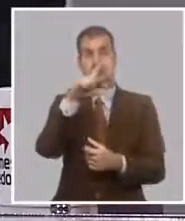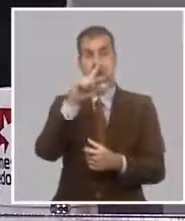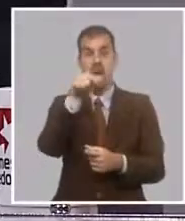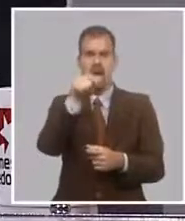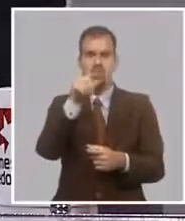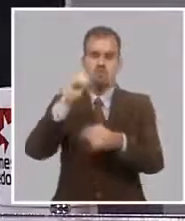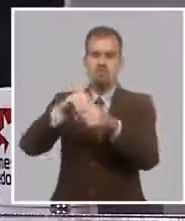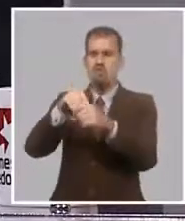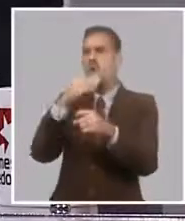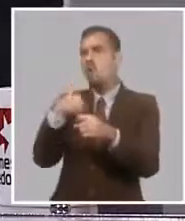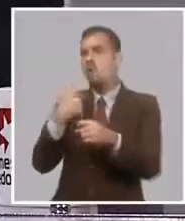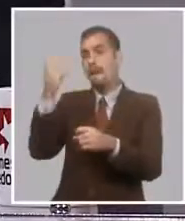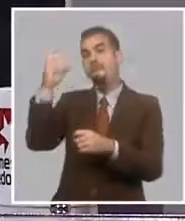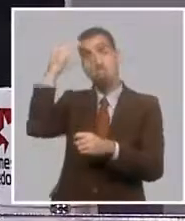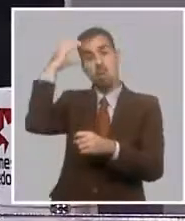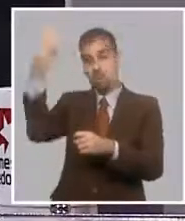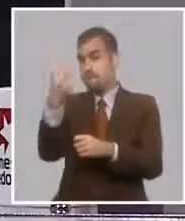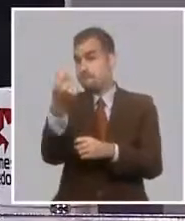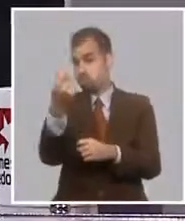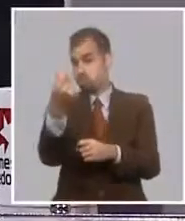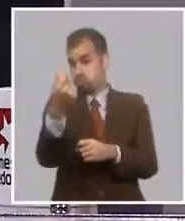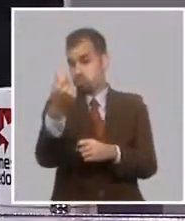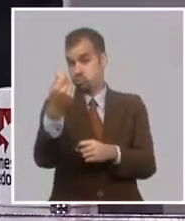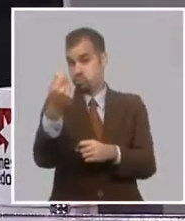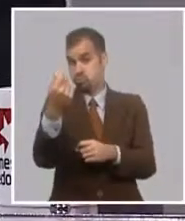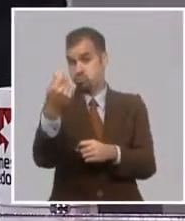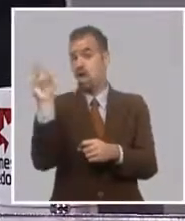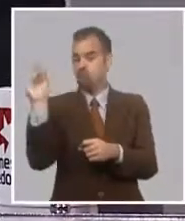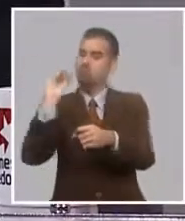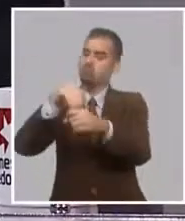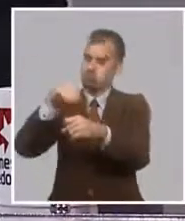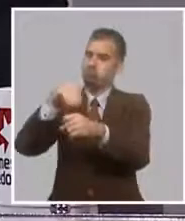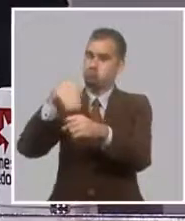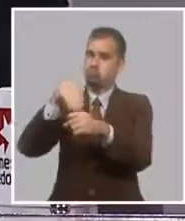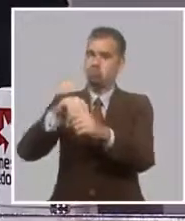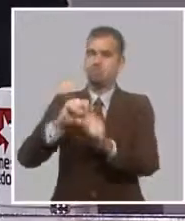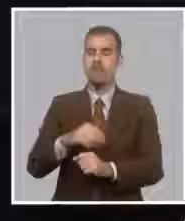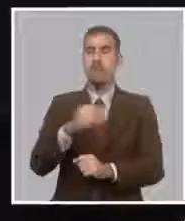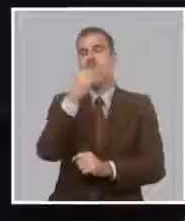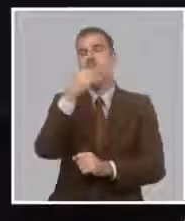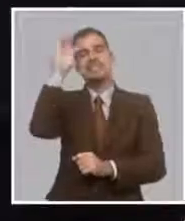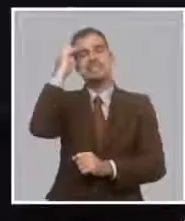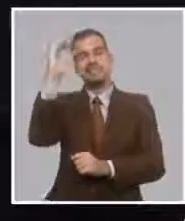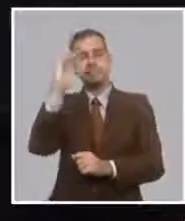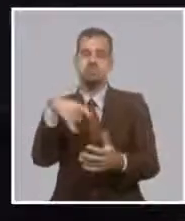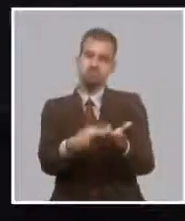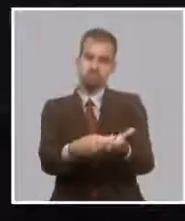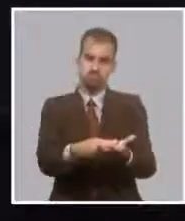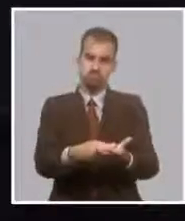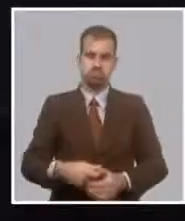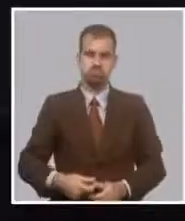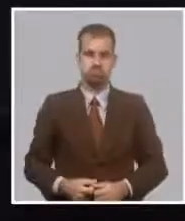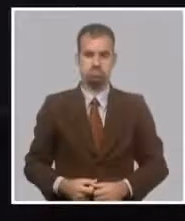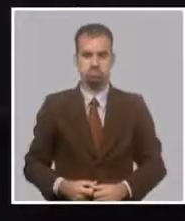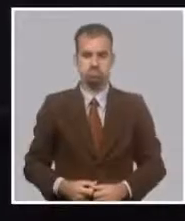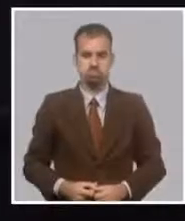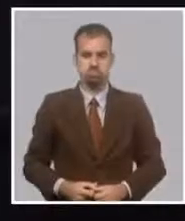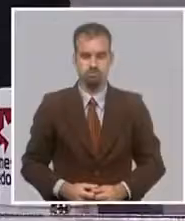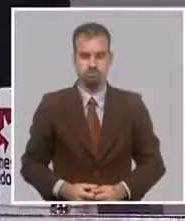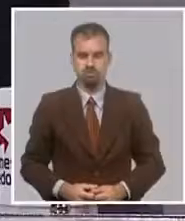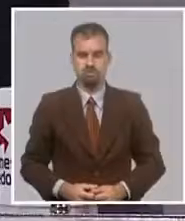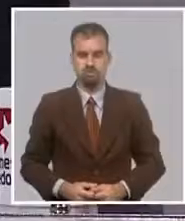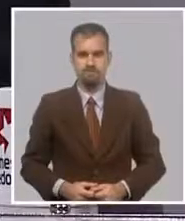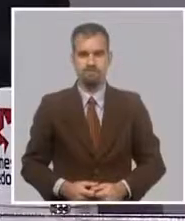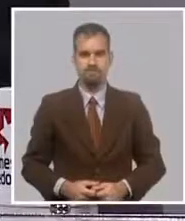del presupuesto y para producciones que estratégicamente el Estado requiera financiar. Y eso se va a ir haciendo